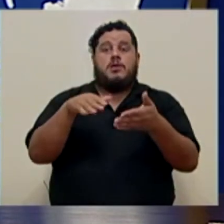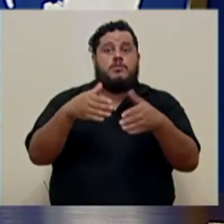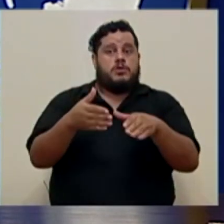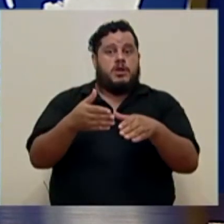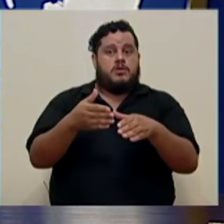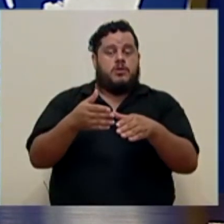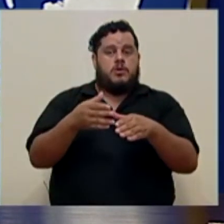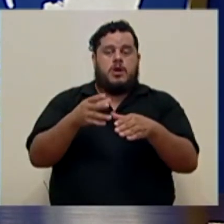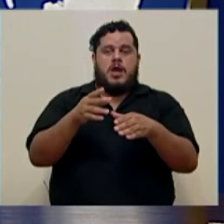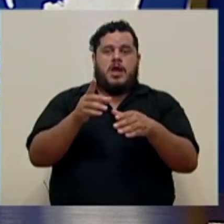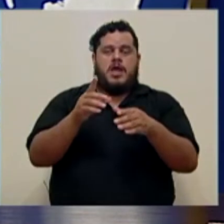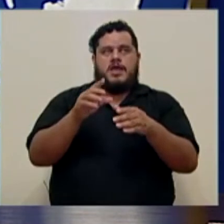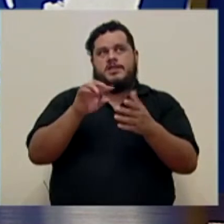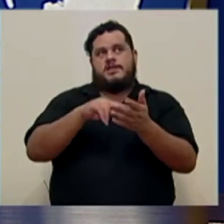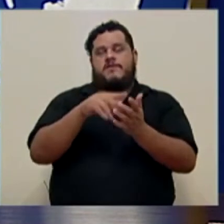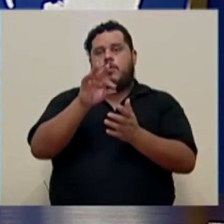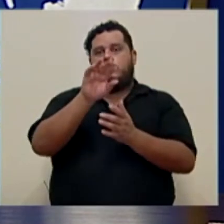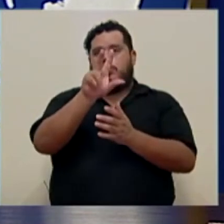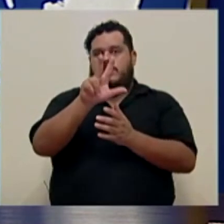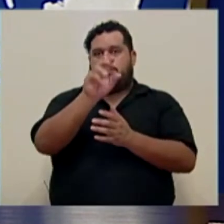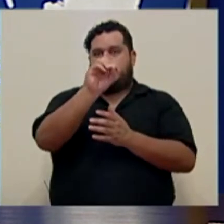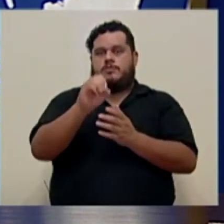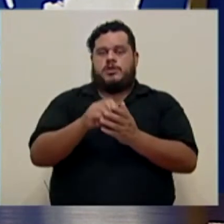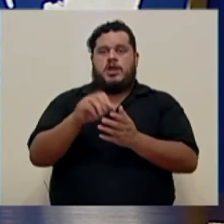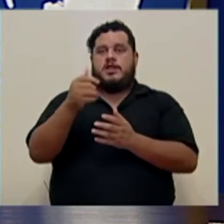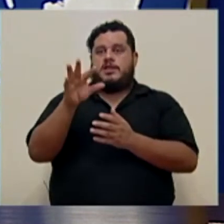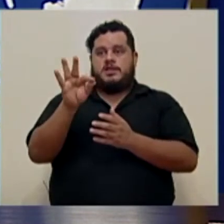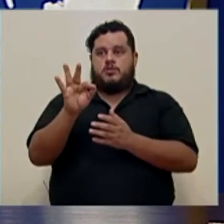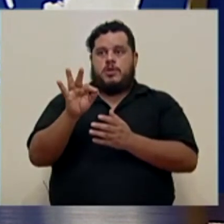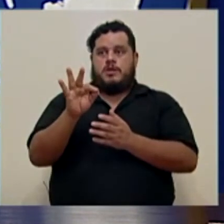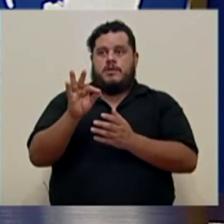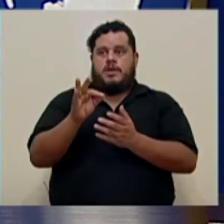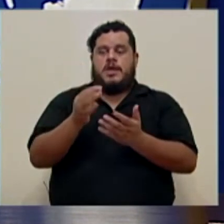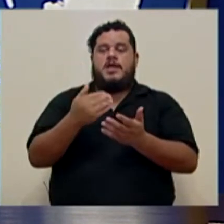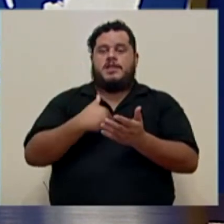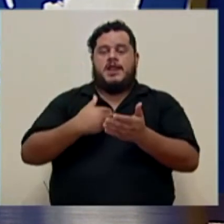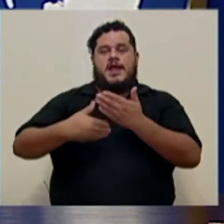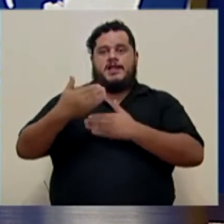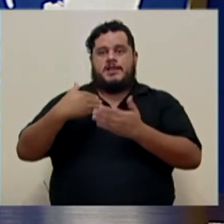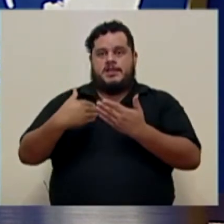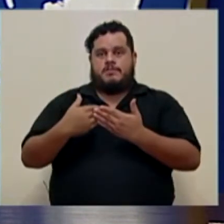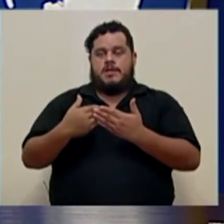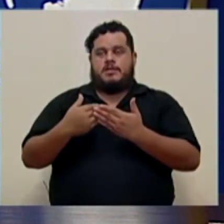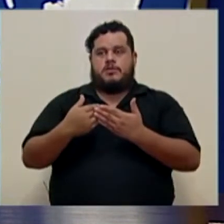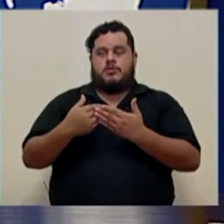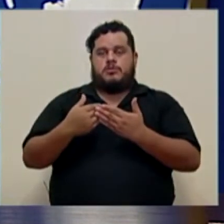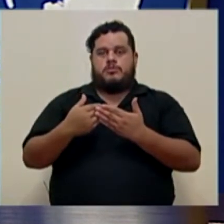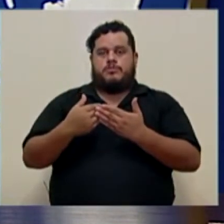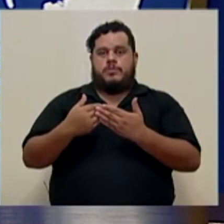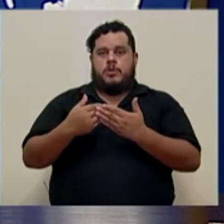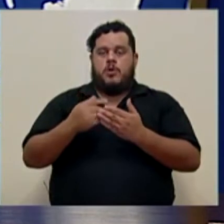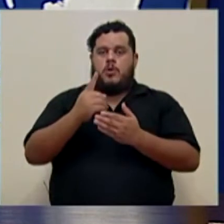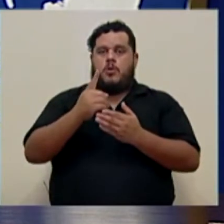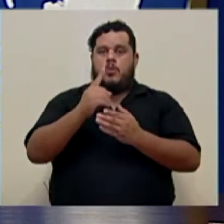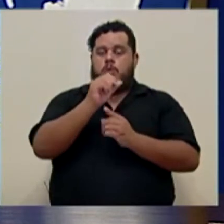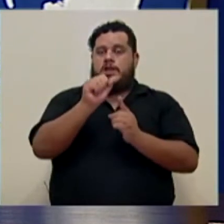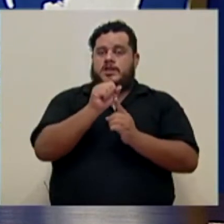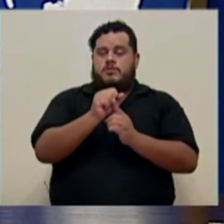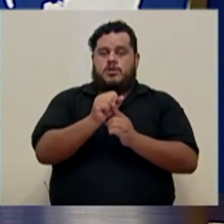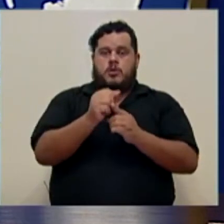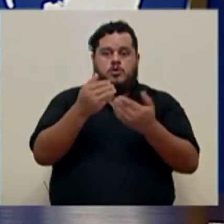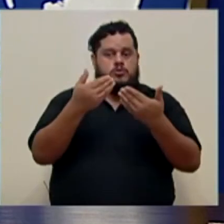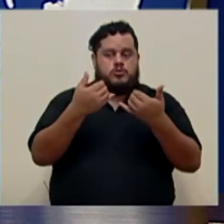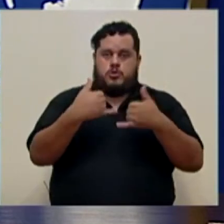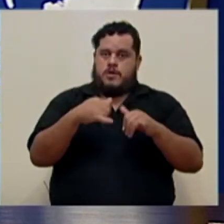90.3 por ciento 19 no fueron por kobe sino que tenían el antecedente reciente de enfermedad de kobe un caso fue indeterminado